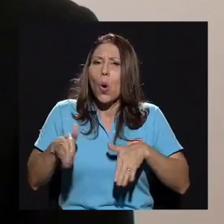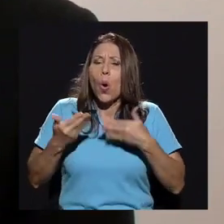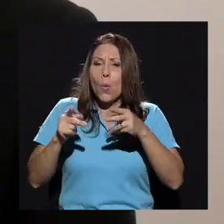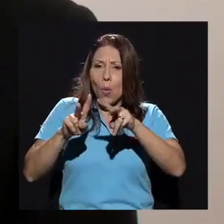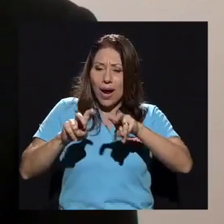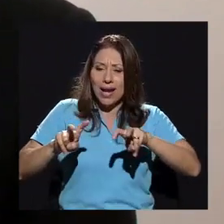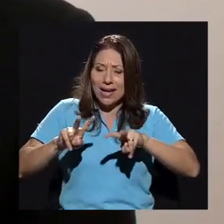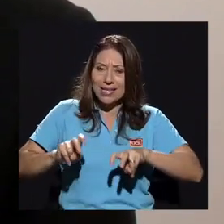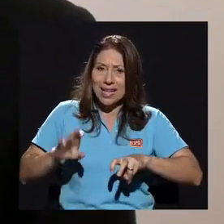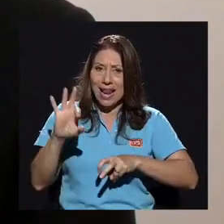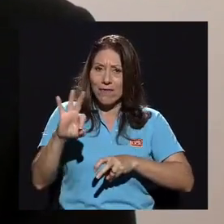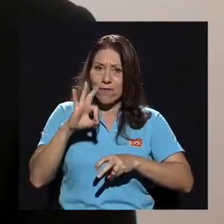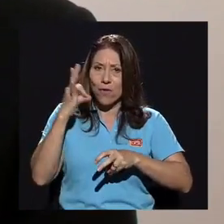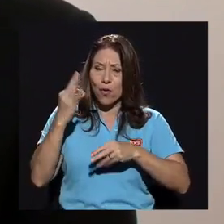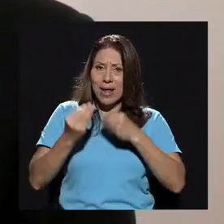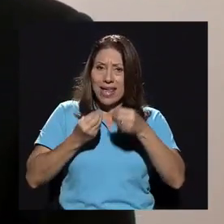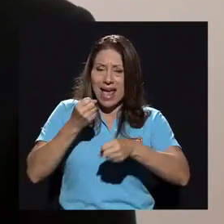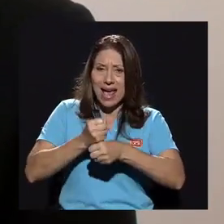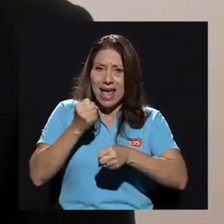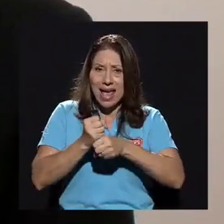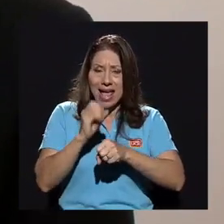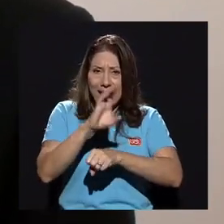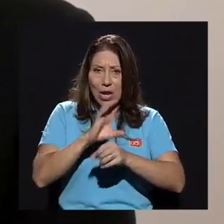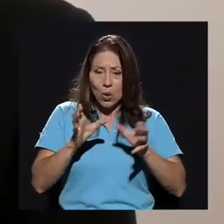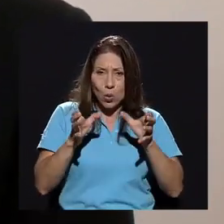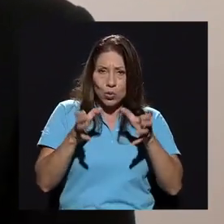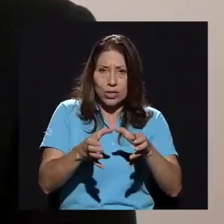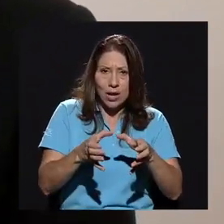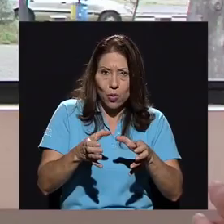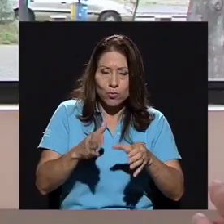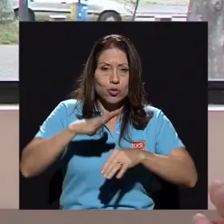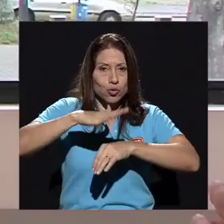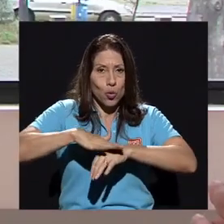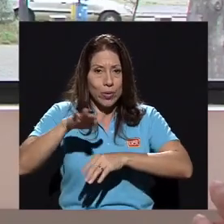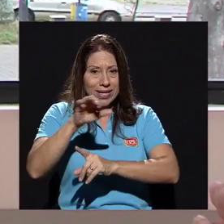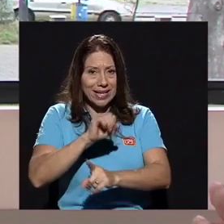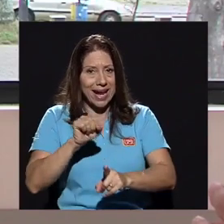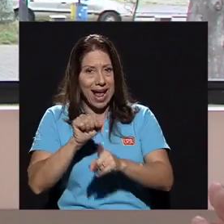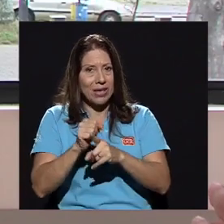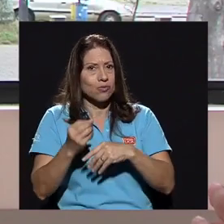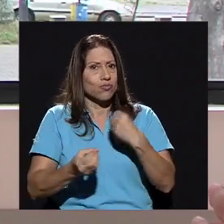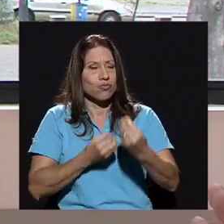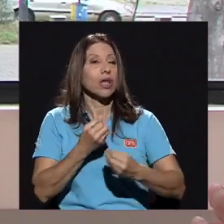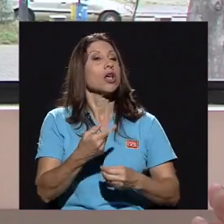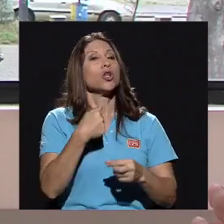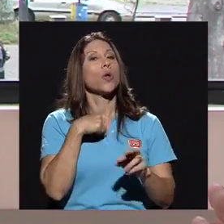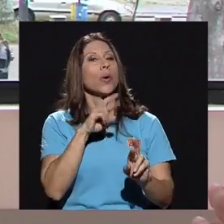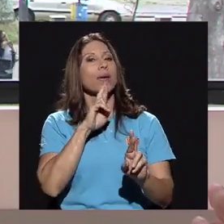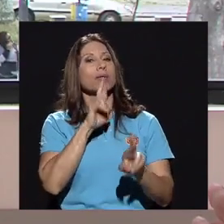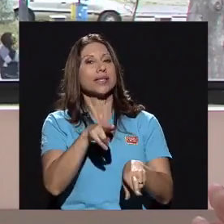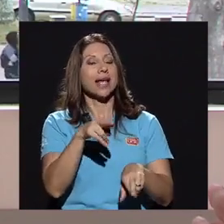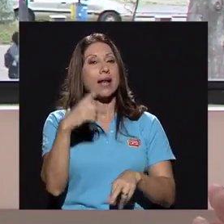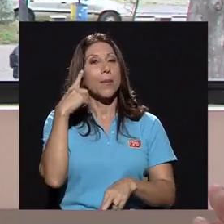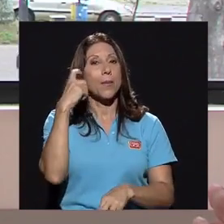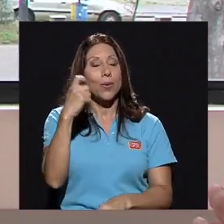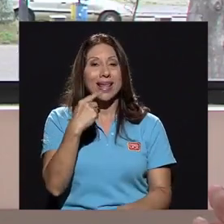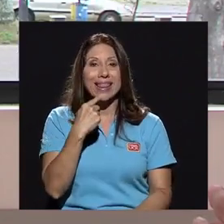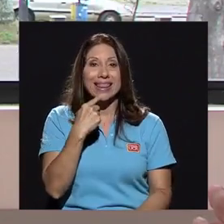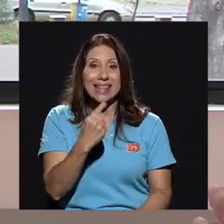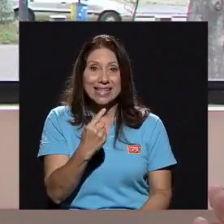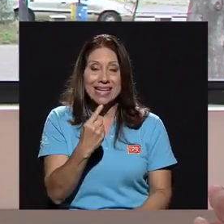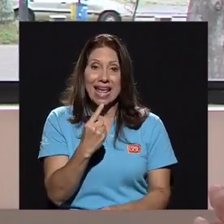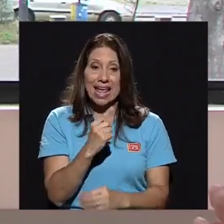analiza la forma en que actuaba el Consejo en el caso del rector hasta el momento? Le voy a contestar porque como dicen que la